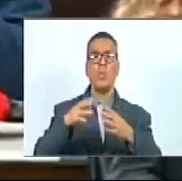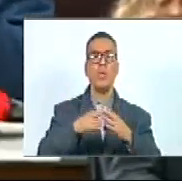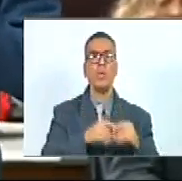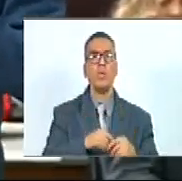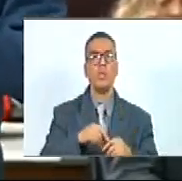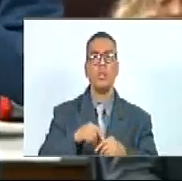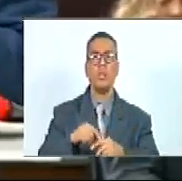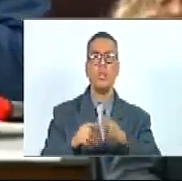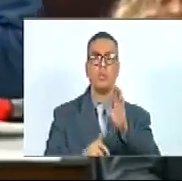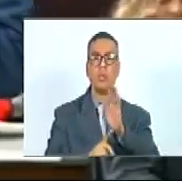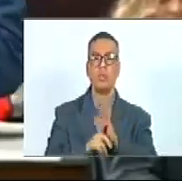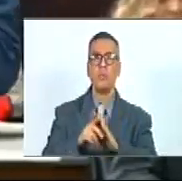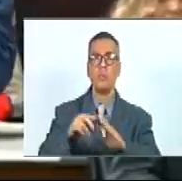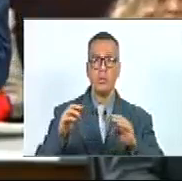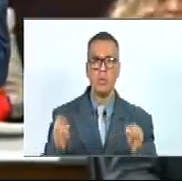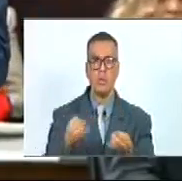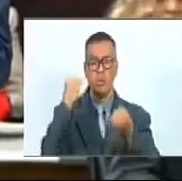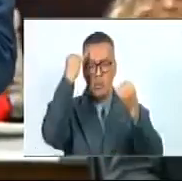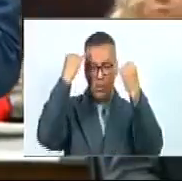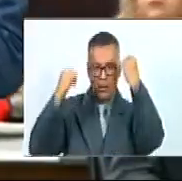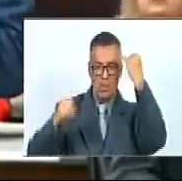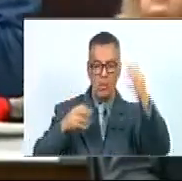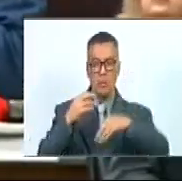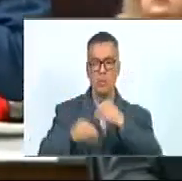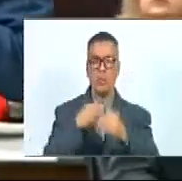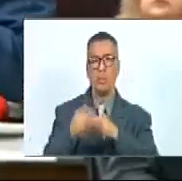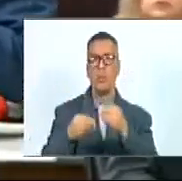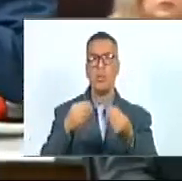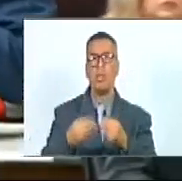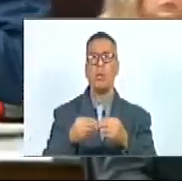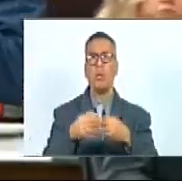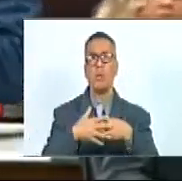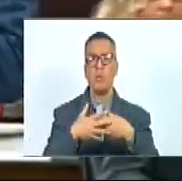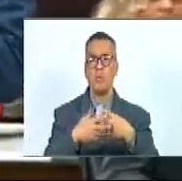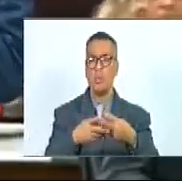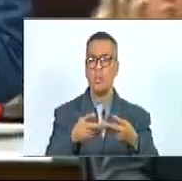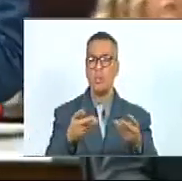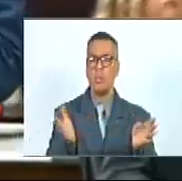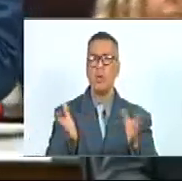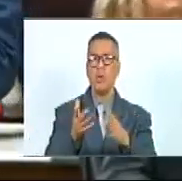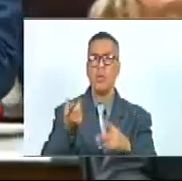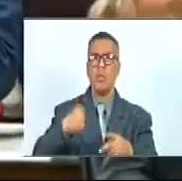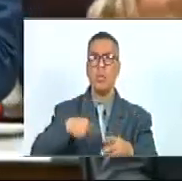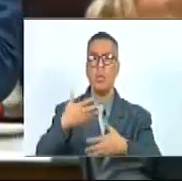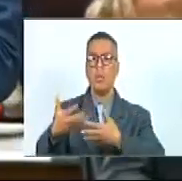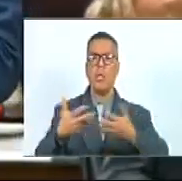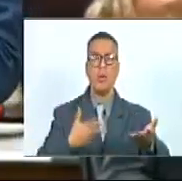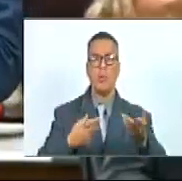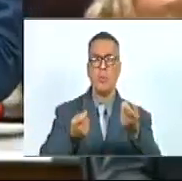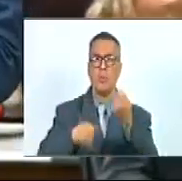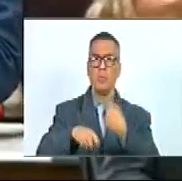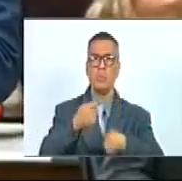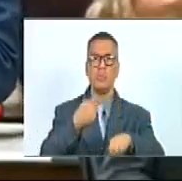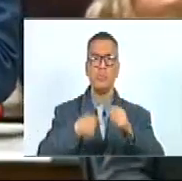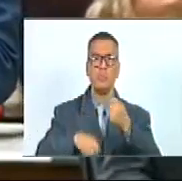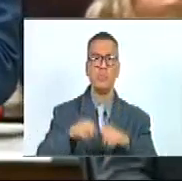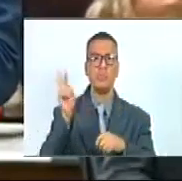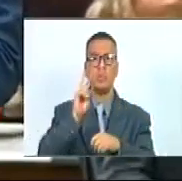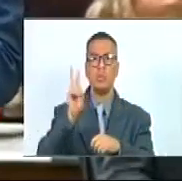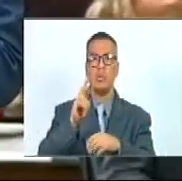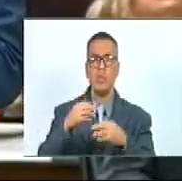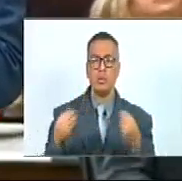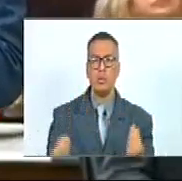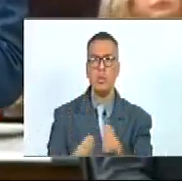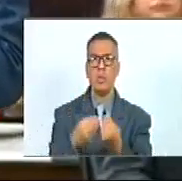emprendimiento estableciendo allí un abanico de opciones para el intercambio comercial de Venezuela